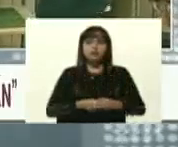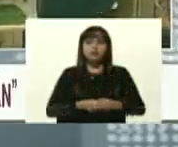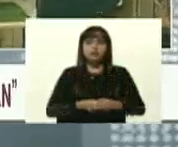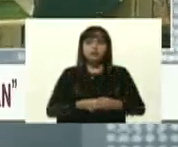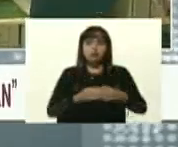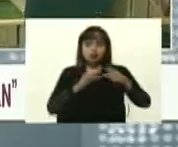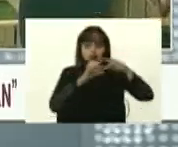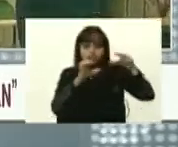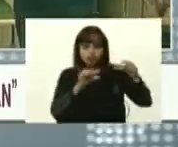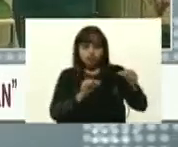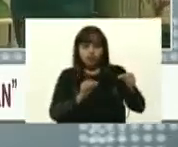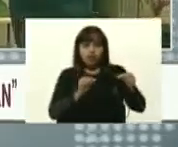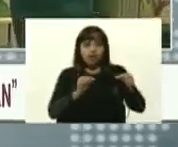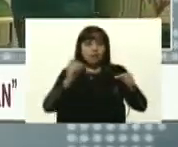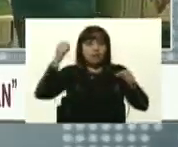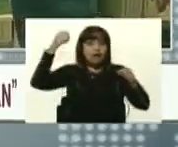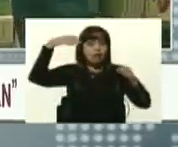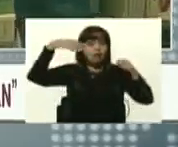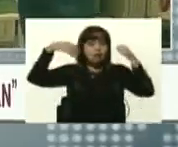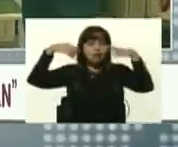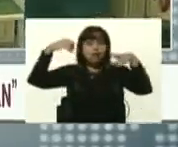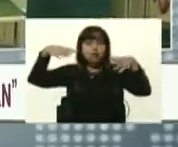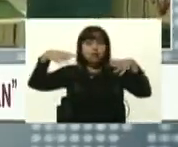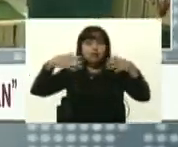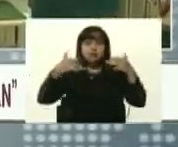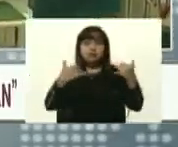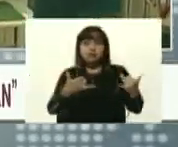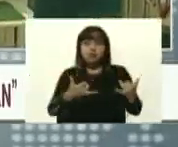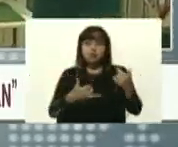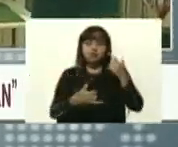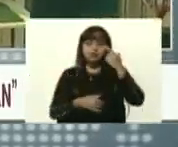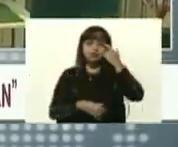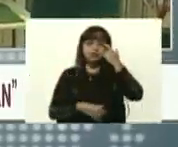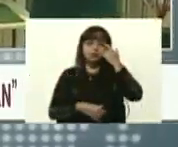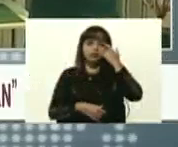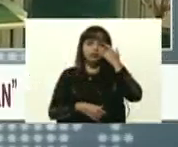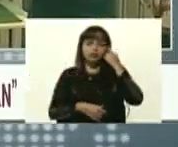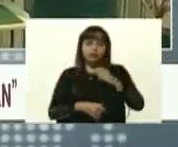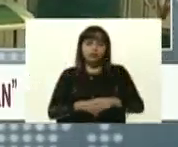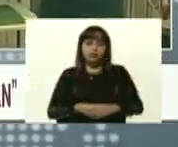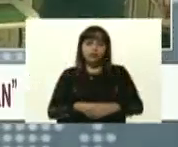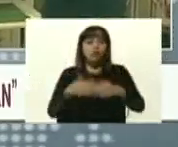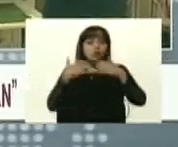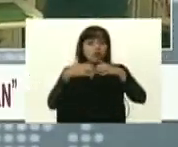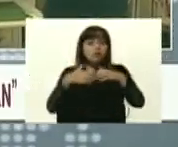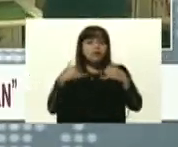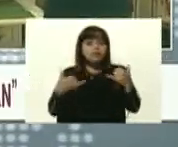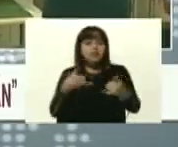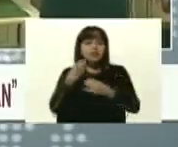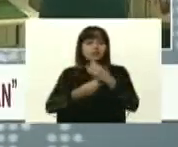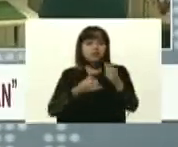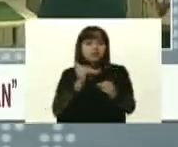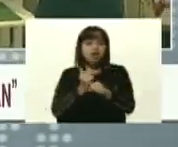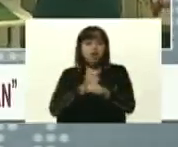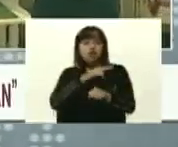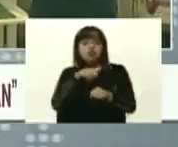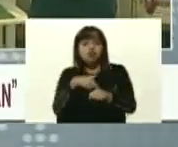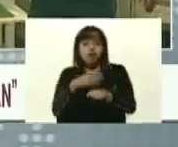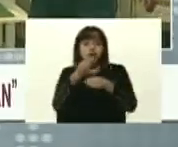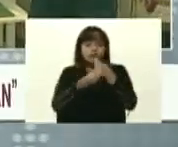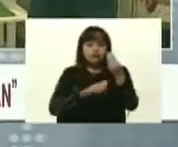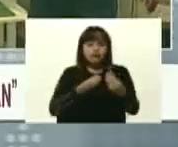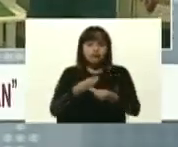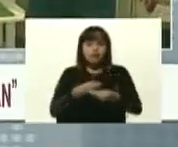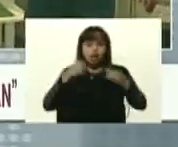para luminarias, es decir, ya con una línea de producción que está en funcionamiento, podemos nosotros producir